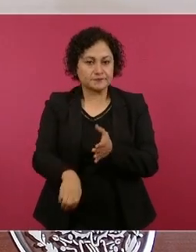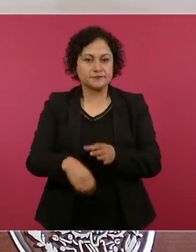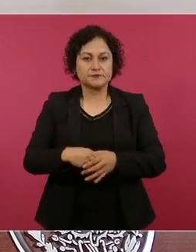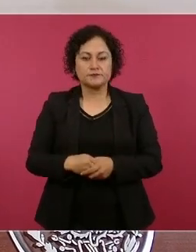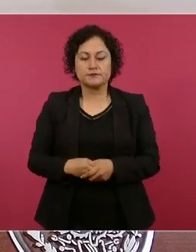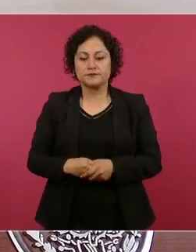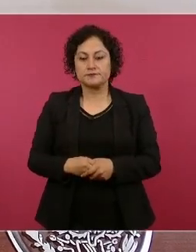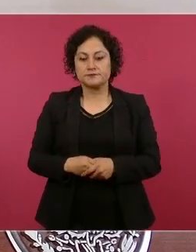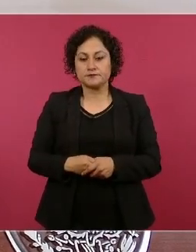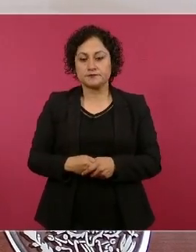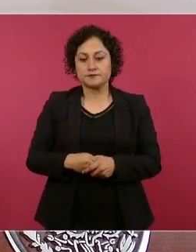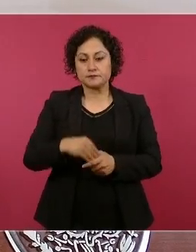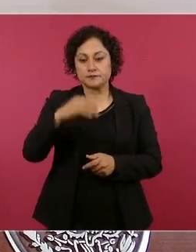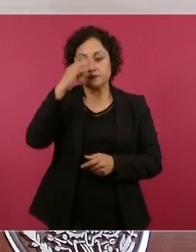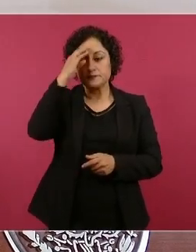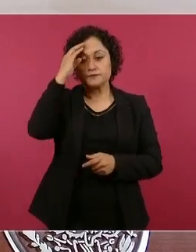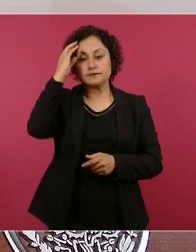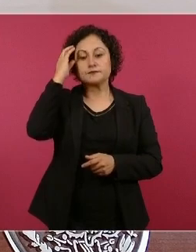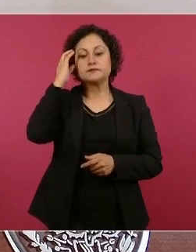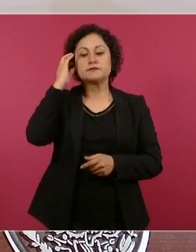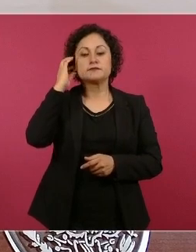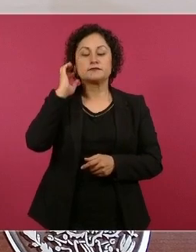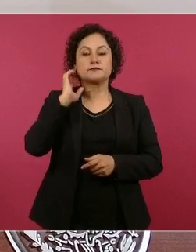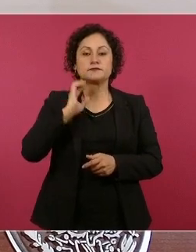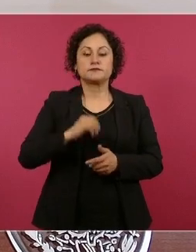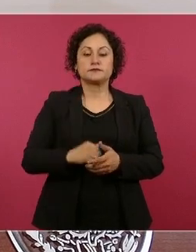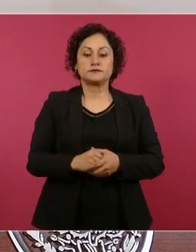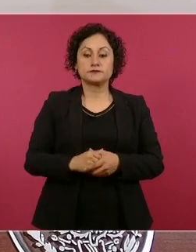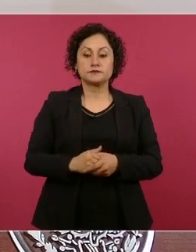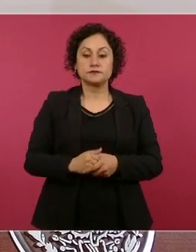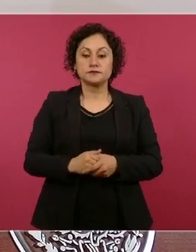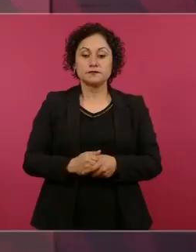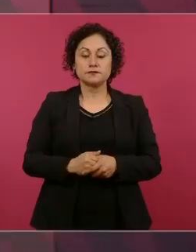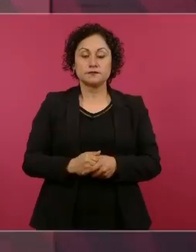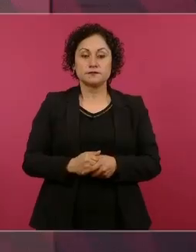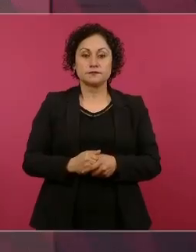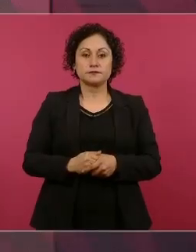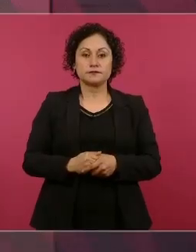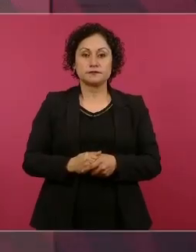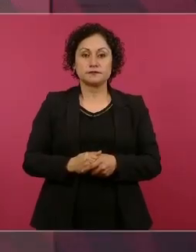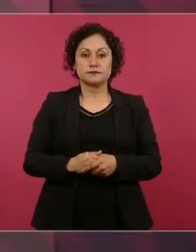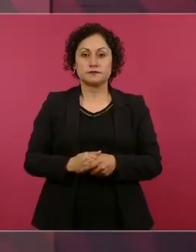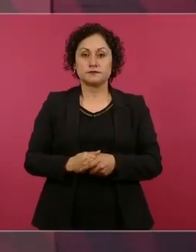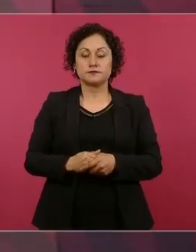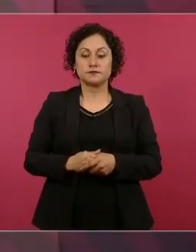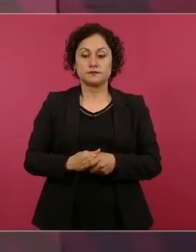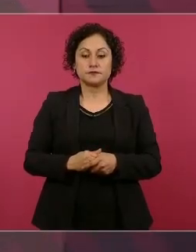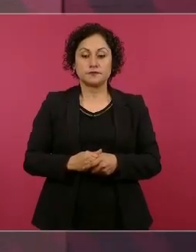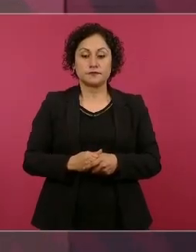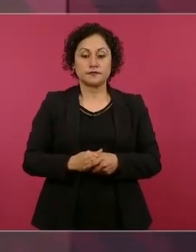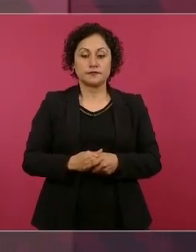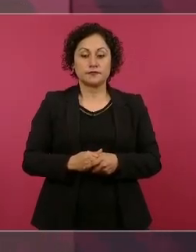o se